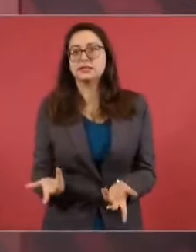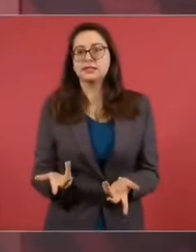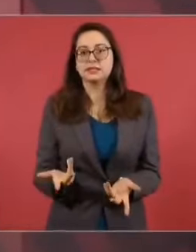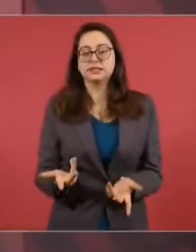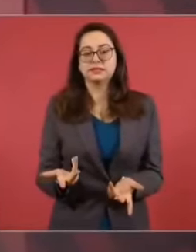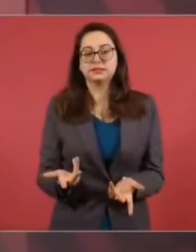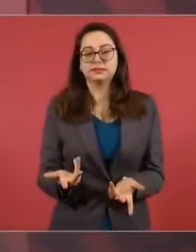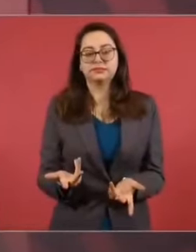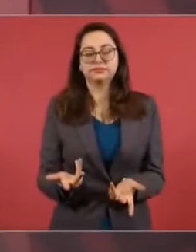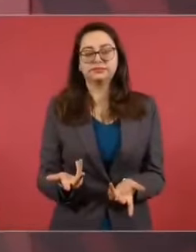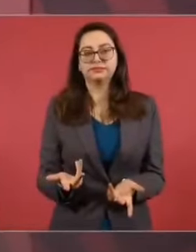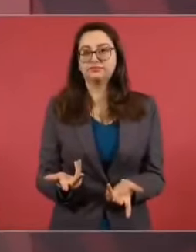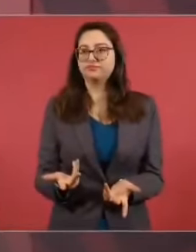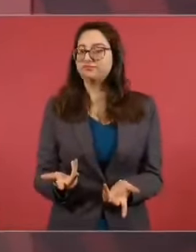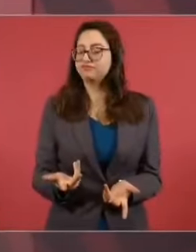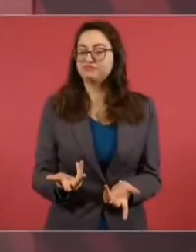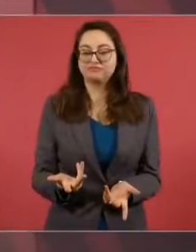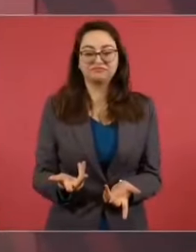conservadores.